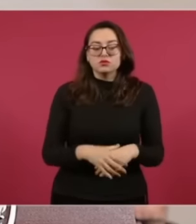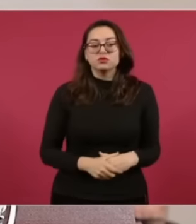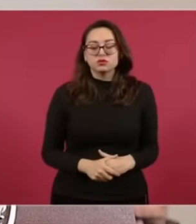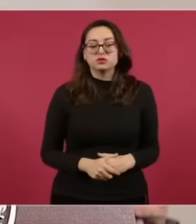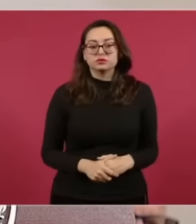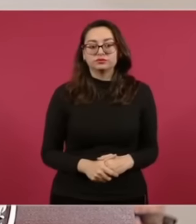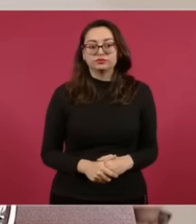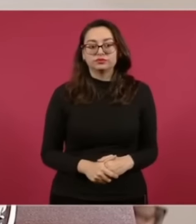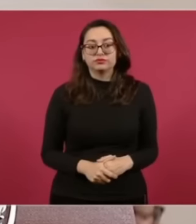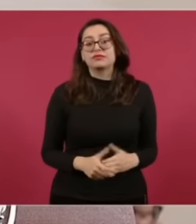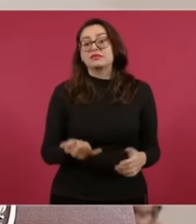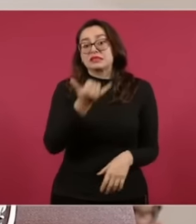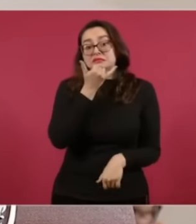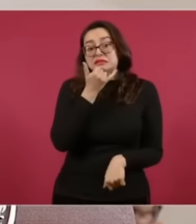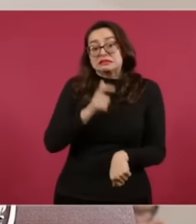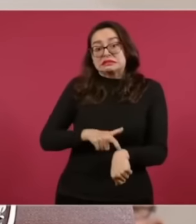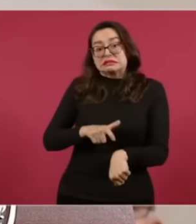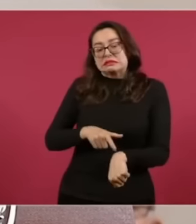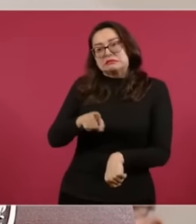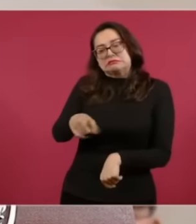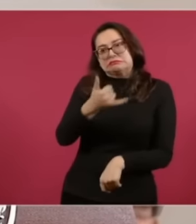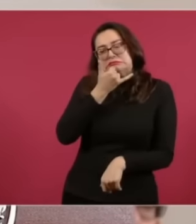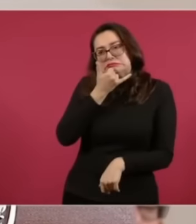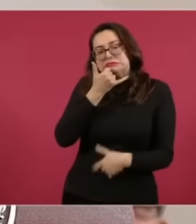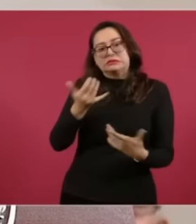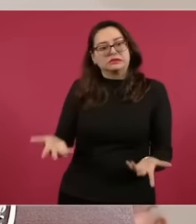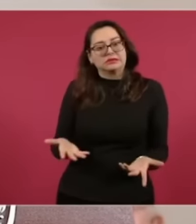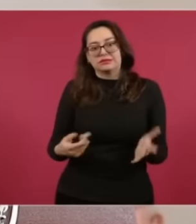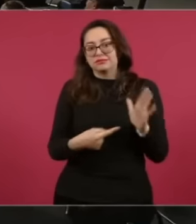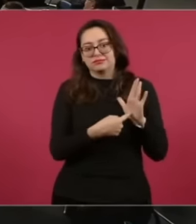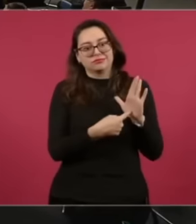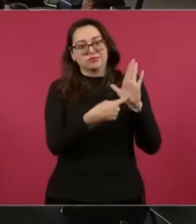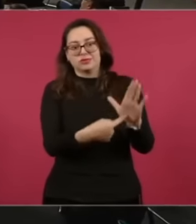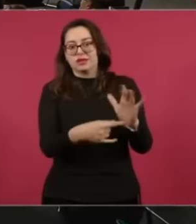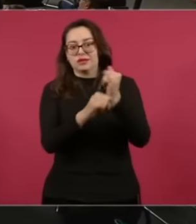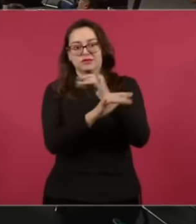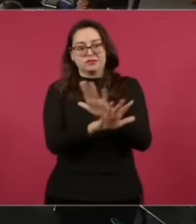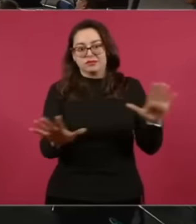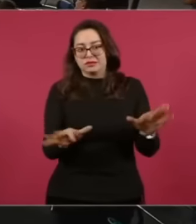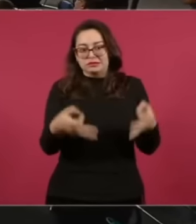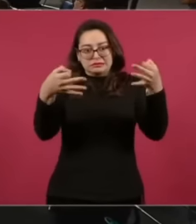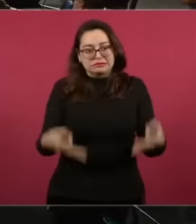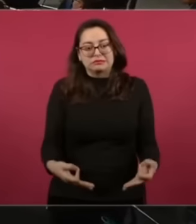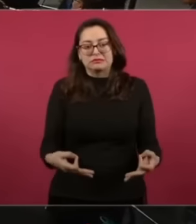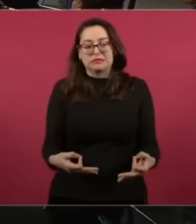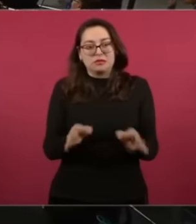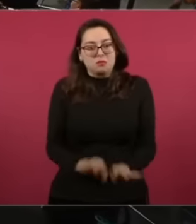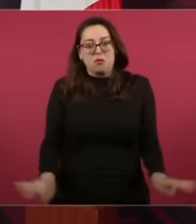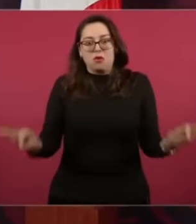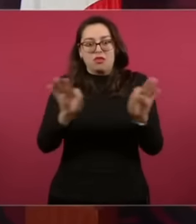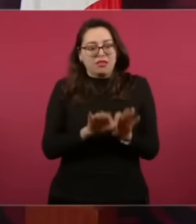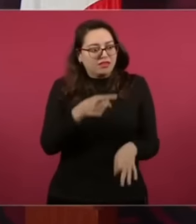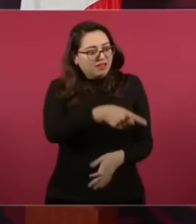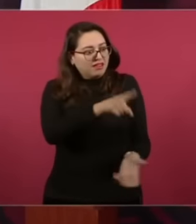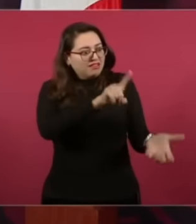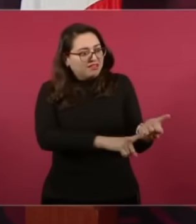Te Quité Tu Tiempo Pero Es Que Yo No Podía Dejar Pasar Esto Porque Es Historia Para Los